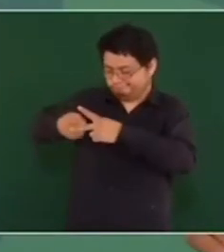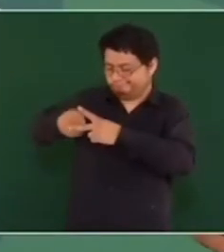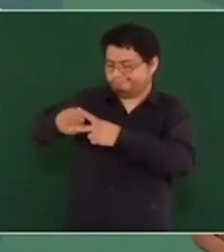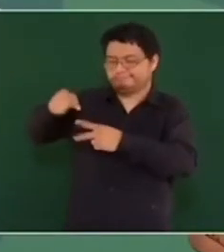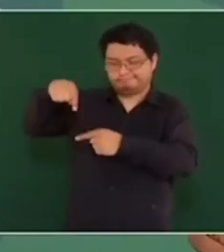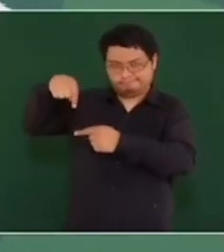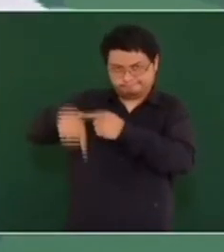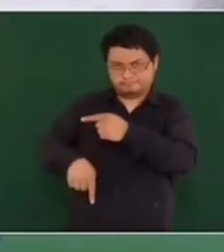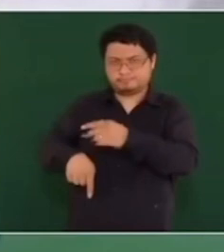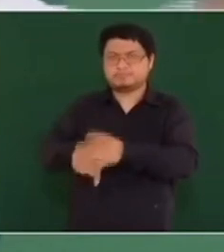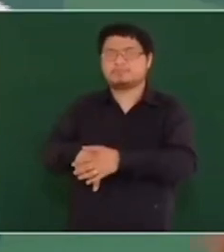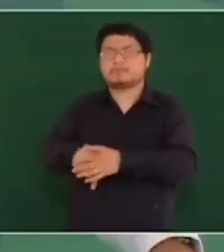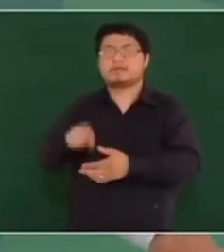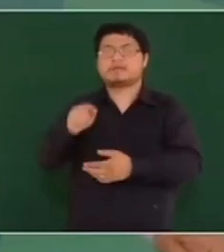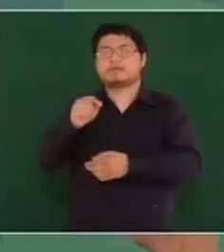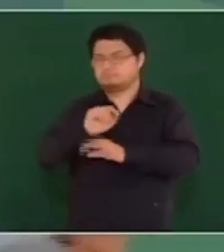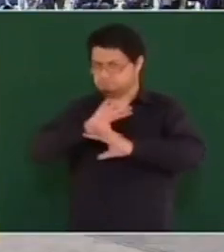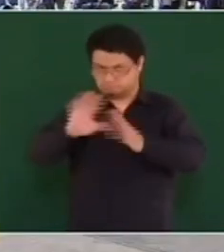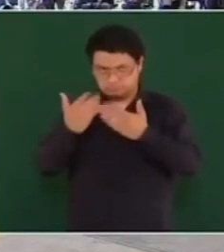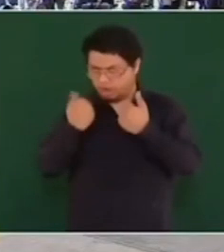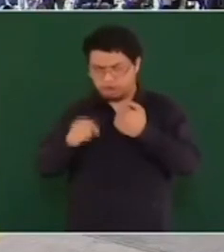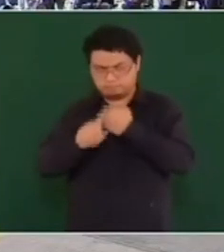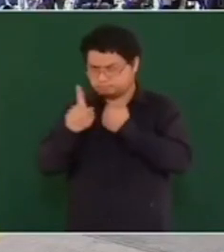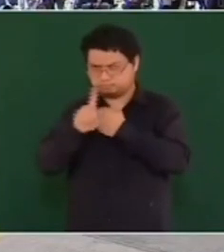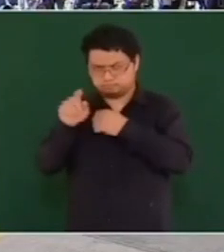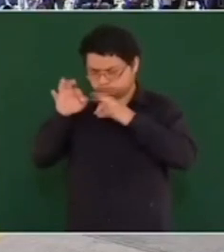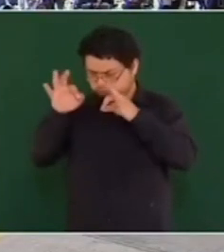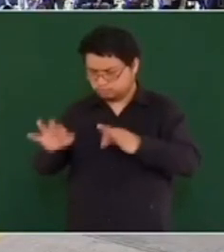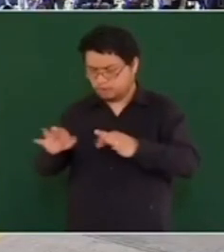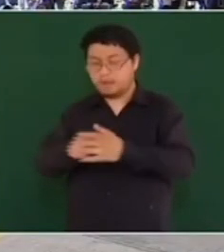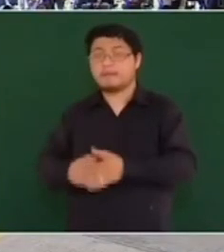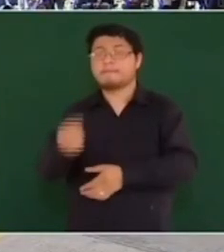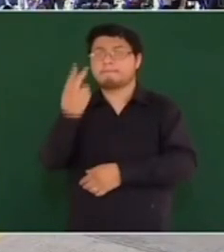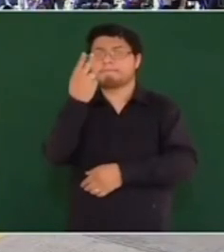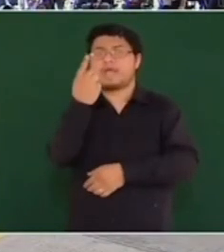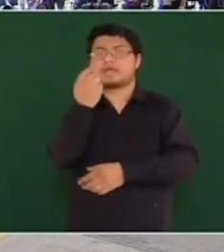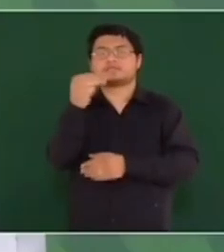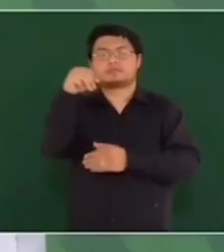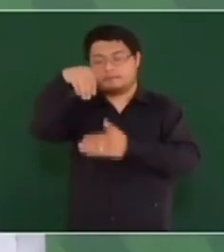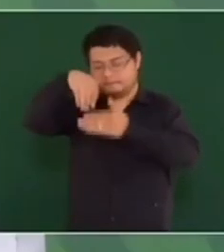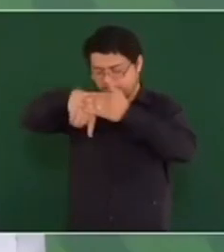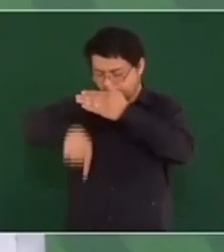firme, ya sin problemas, a 25 metros.